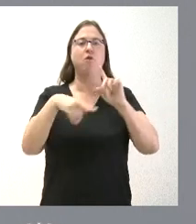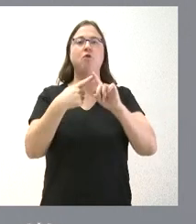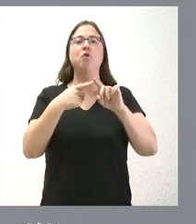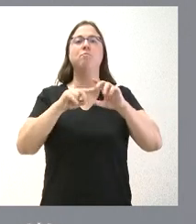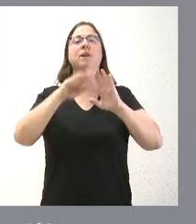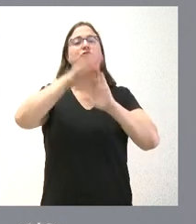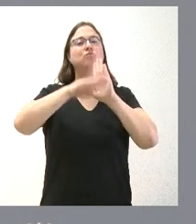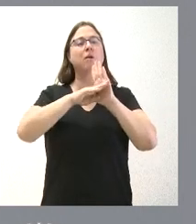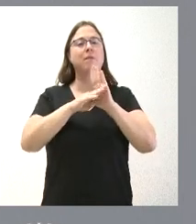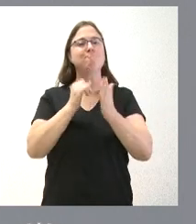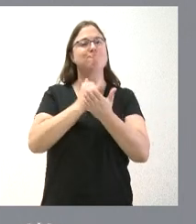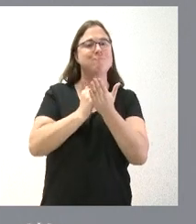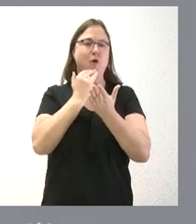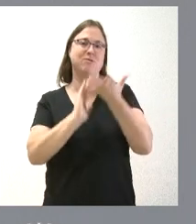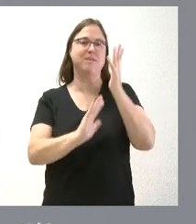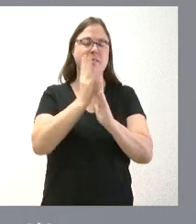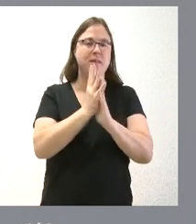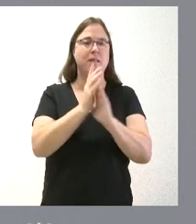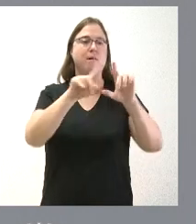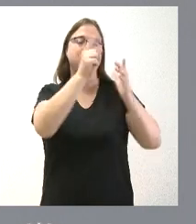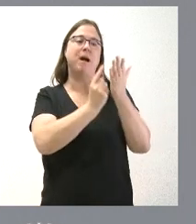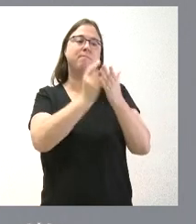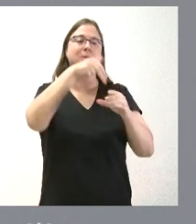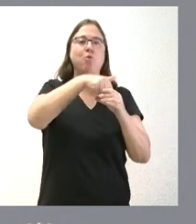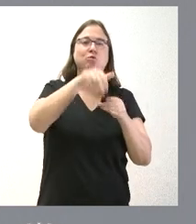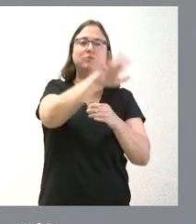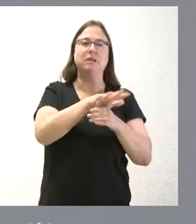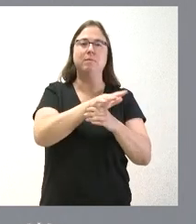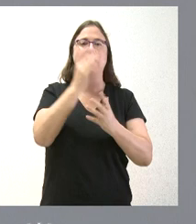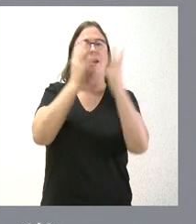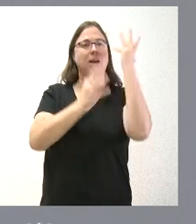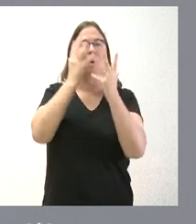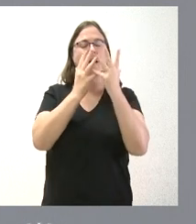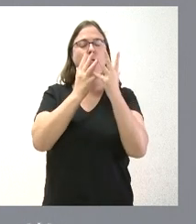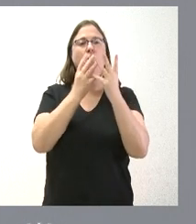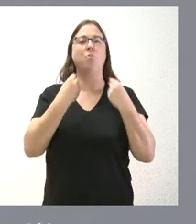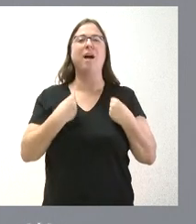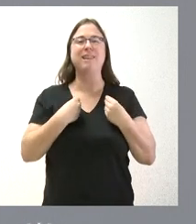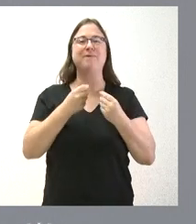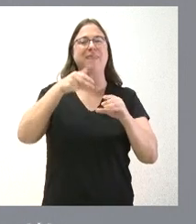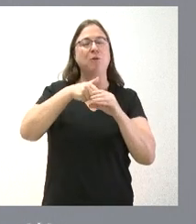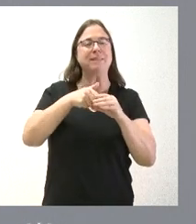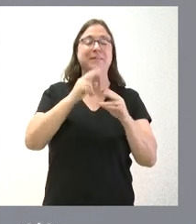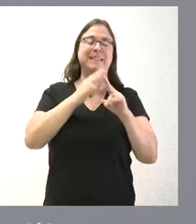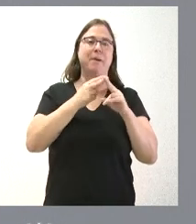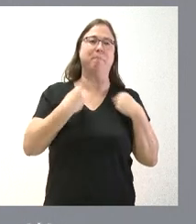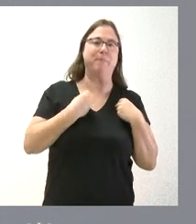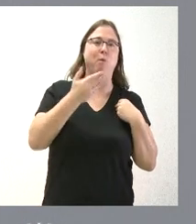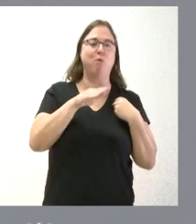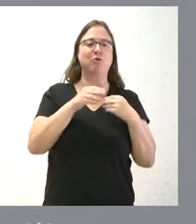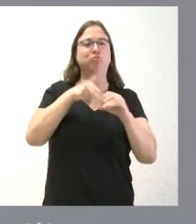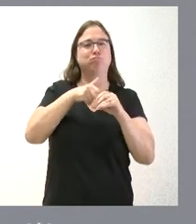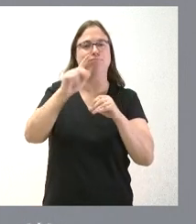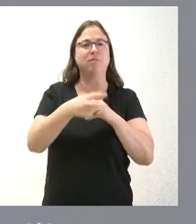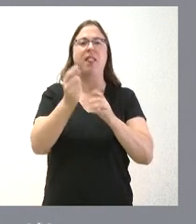incendios, el mapa de combustible de base, el cálculo de la humedad de combustible vivo y muerto, la investigación, integración y